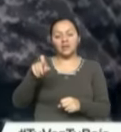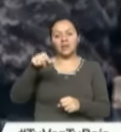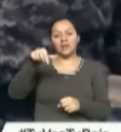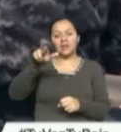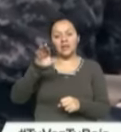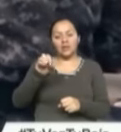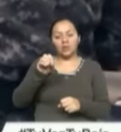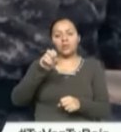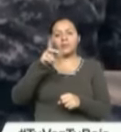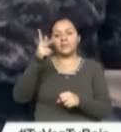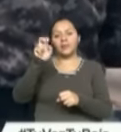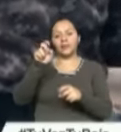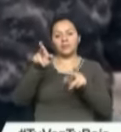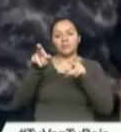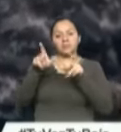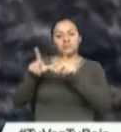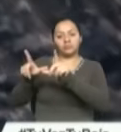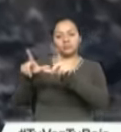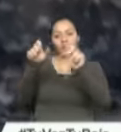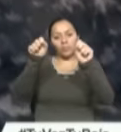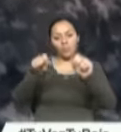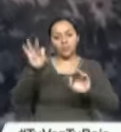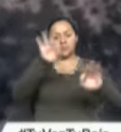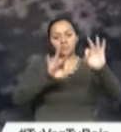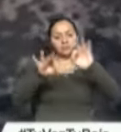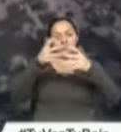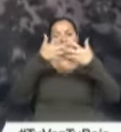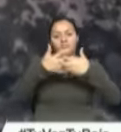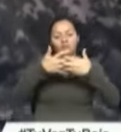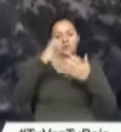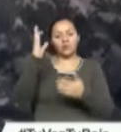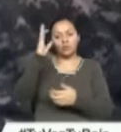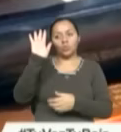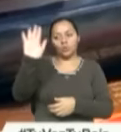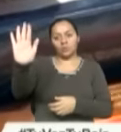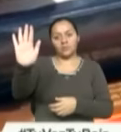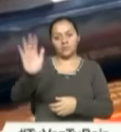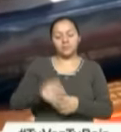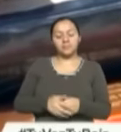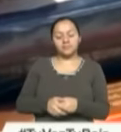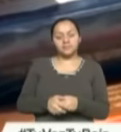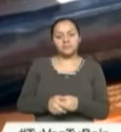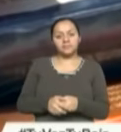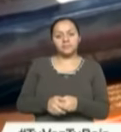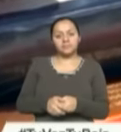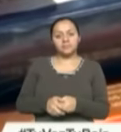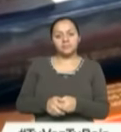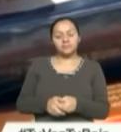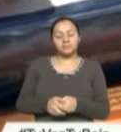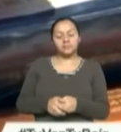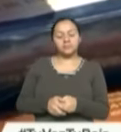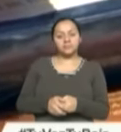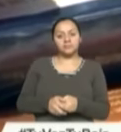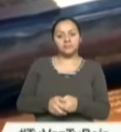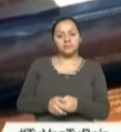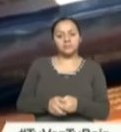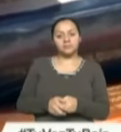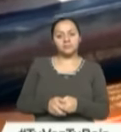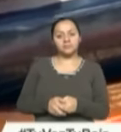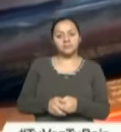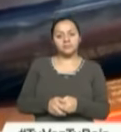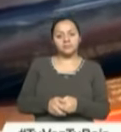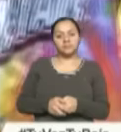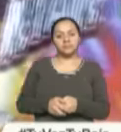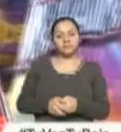se emitieron 20 permisos de funcionamiento a talleres en donde se fabrica este material pirotécnico. Caterine Morejón, Noticiero